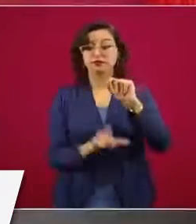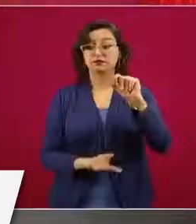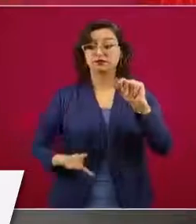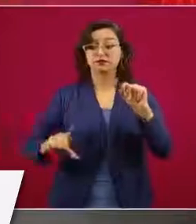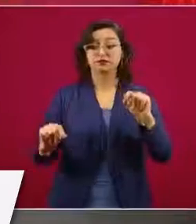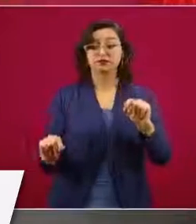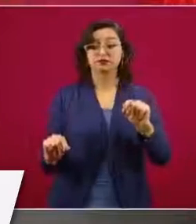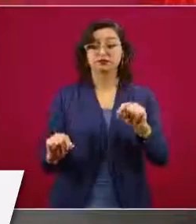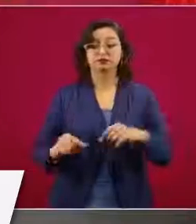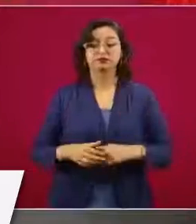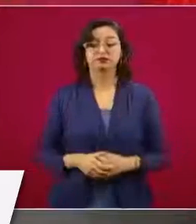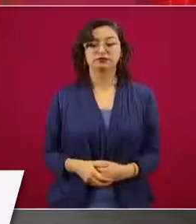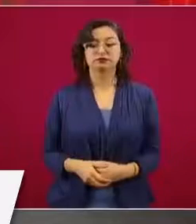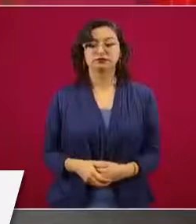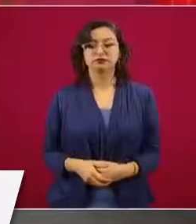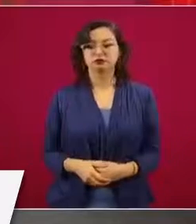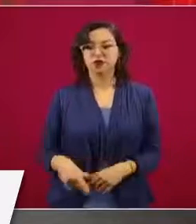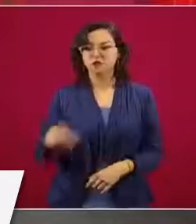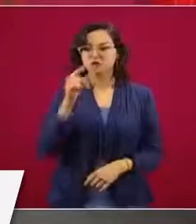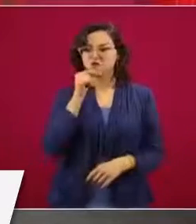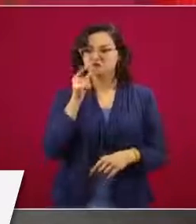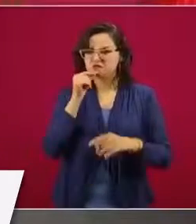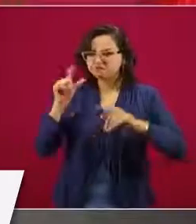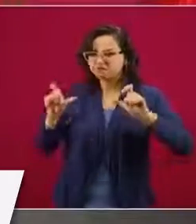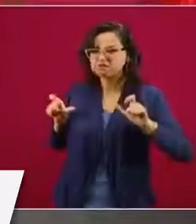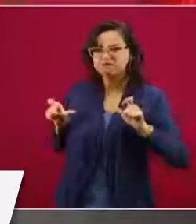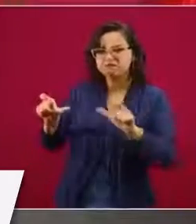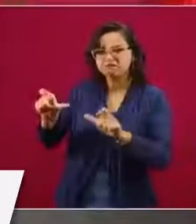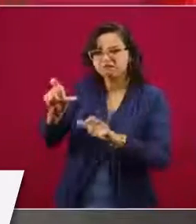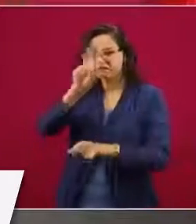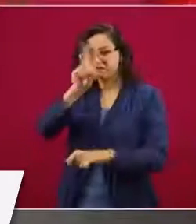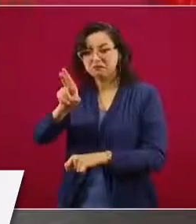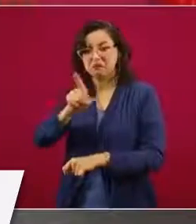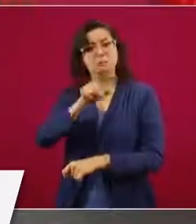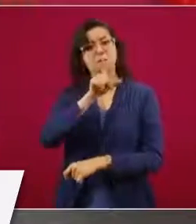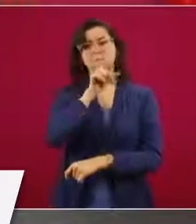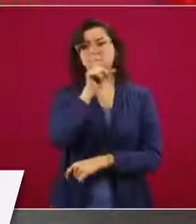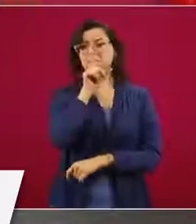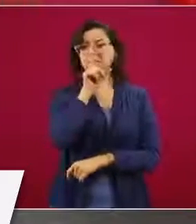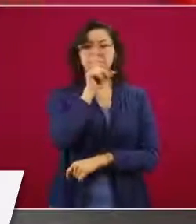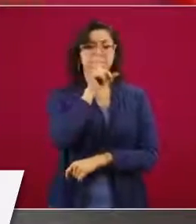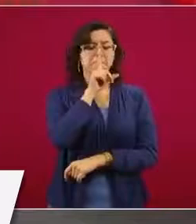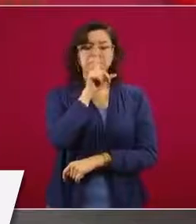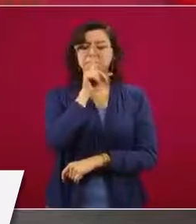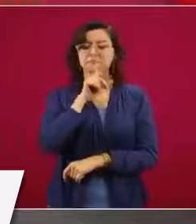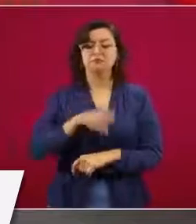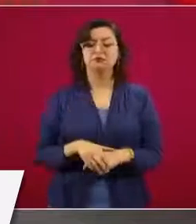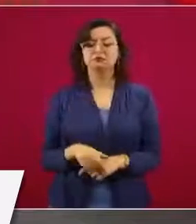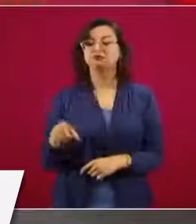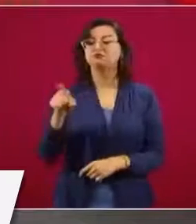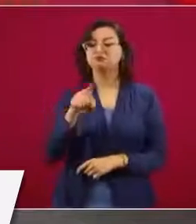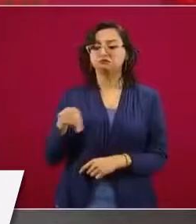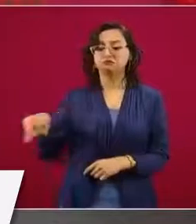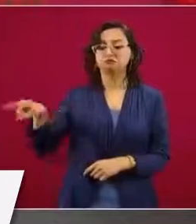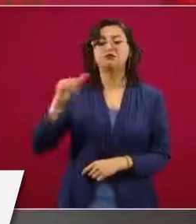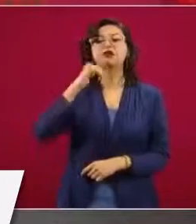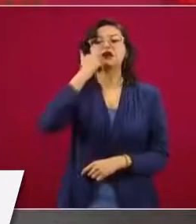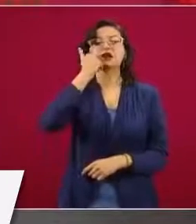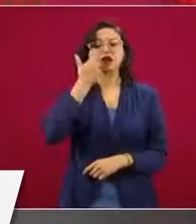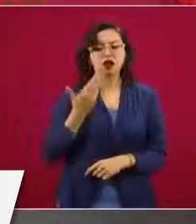y sin medidas coercitivas por voluntad propia.